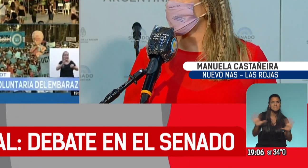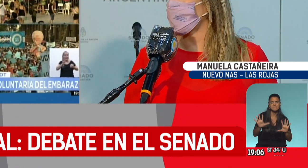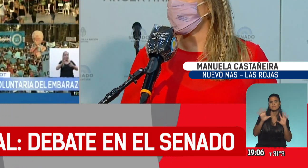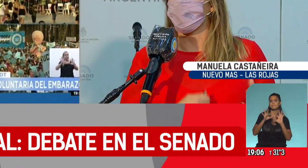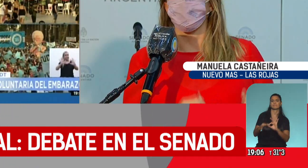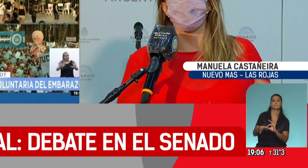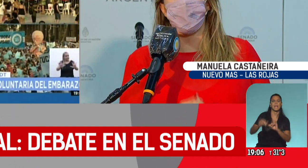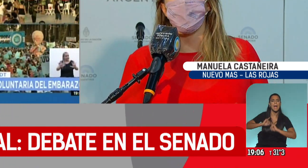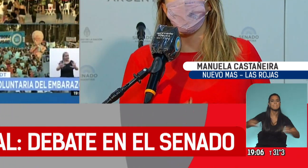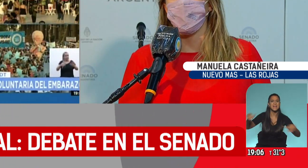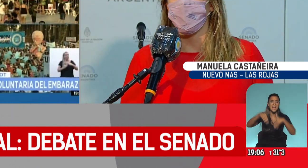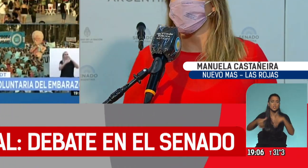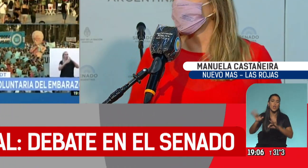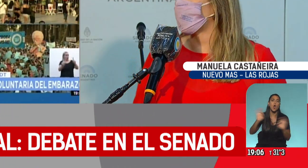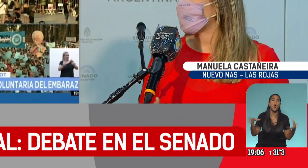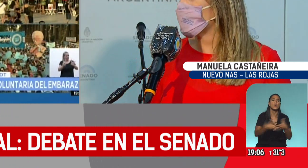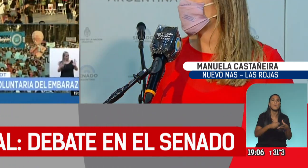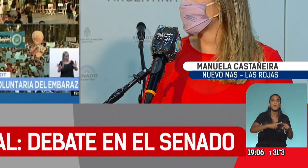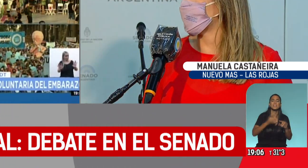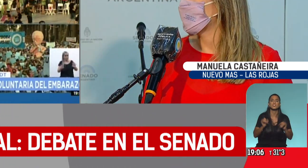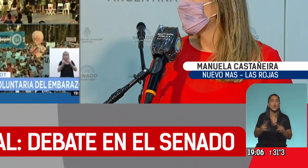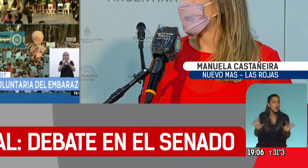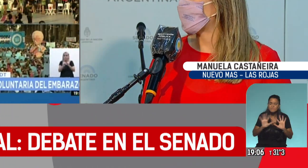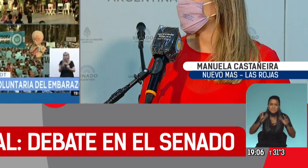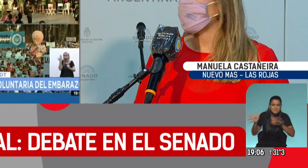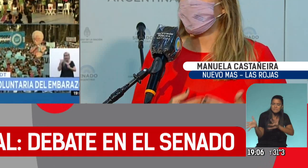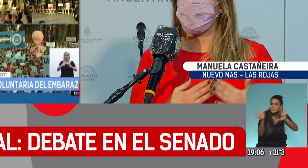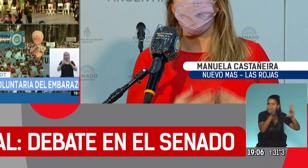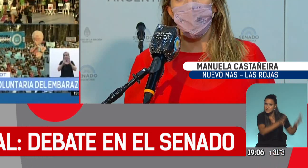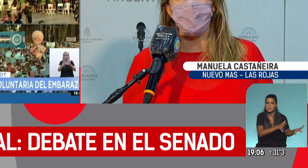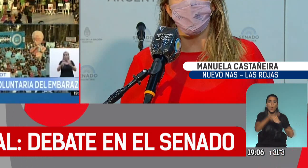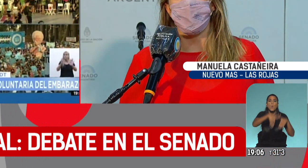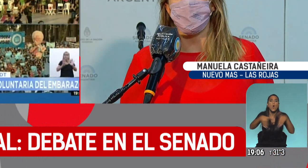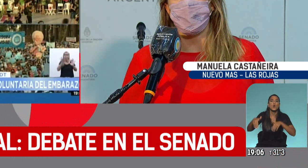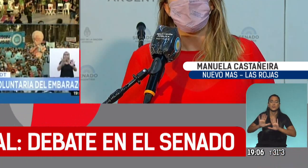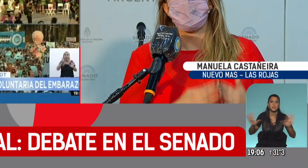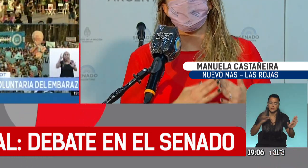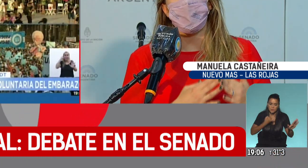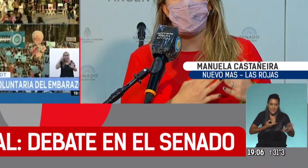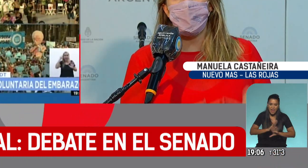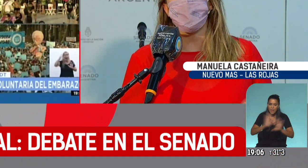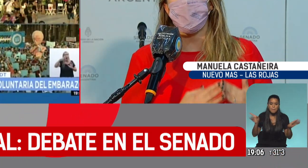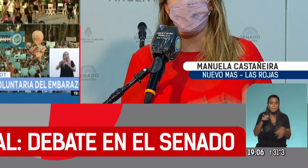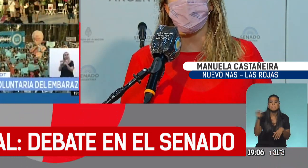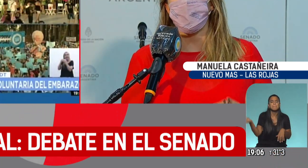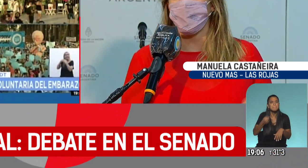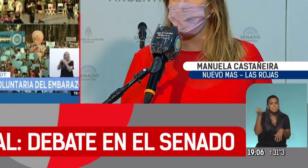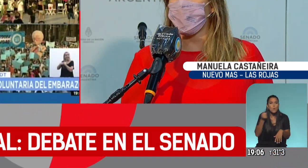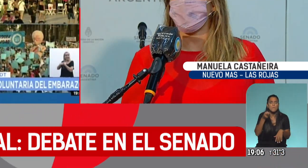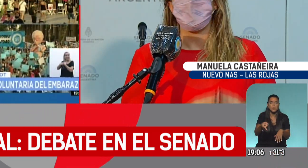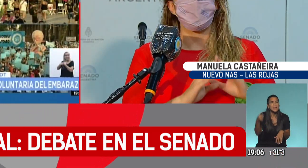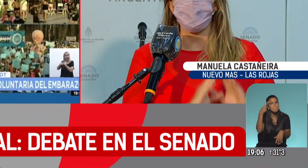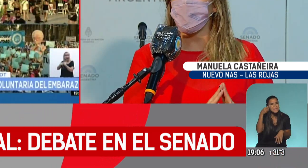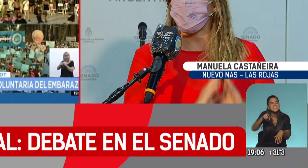campaña electoral o con un partido u otro. Yo adhiero a ese llamamiento, me parece muy importante que se respete y se piense en la